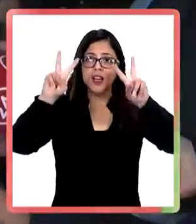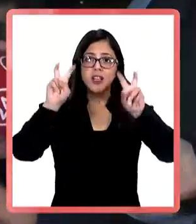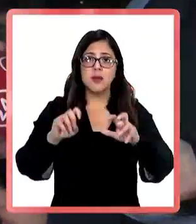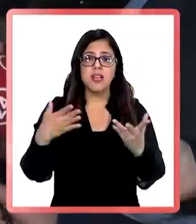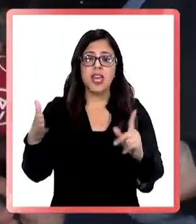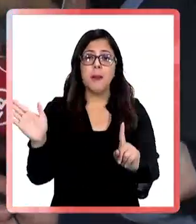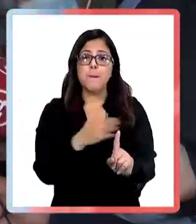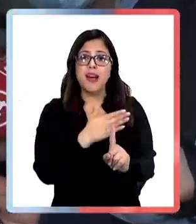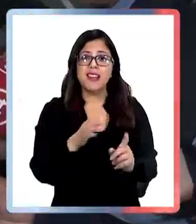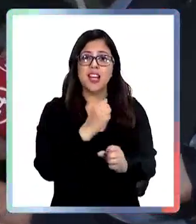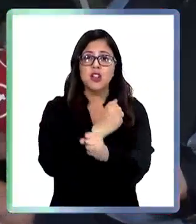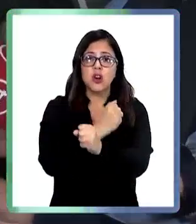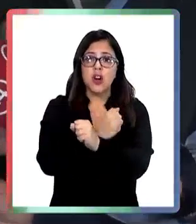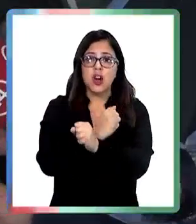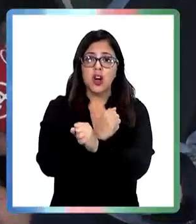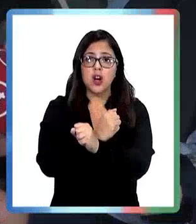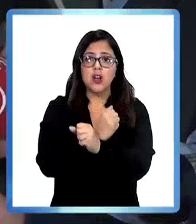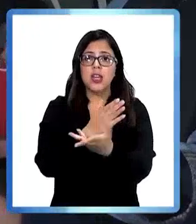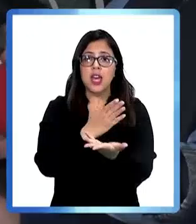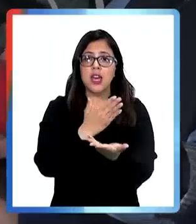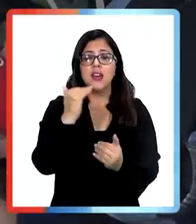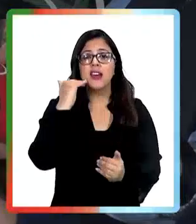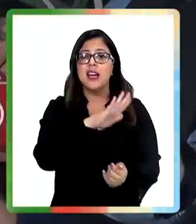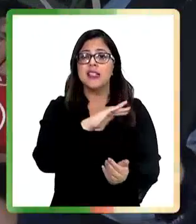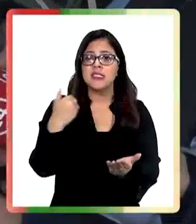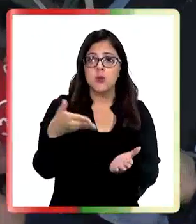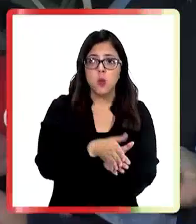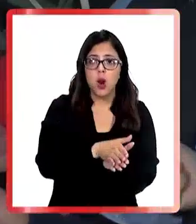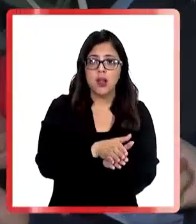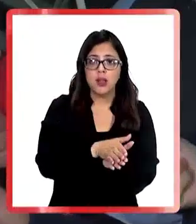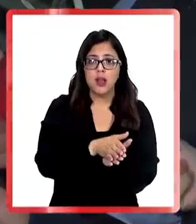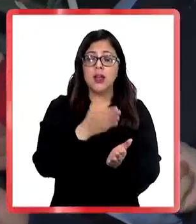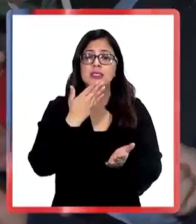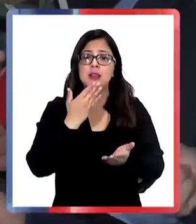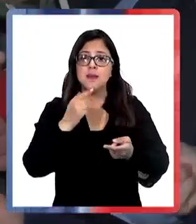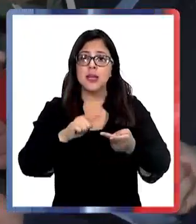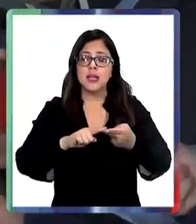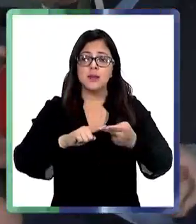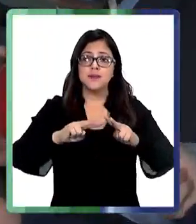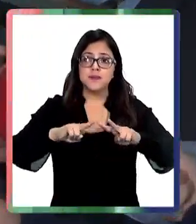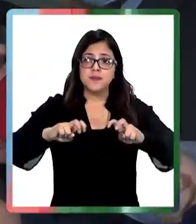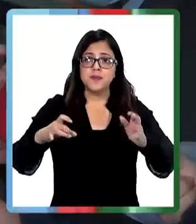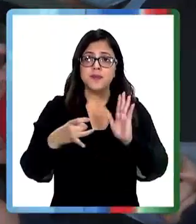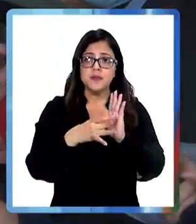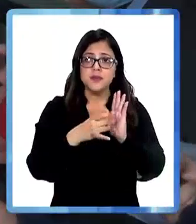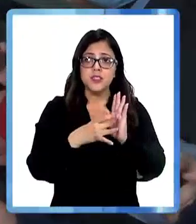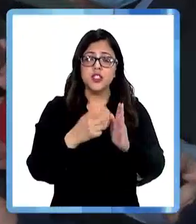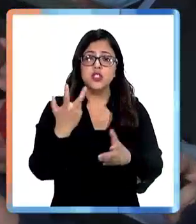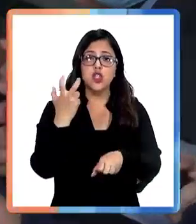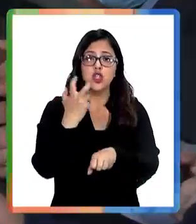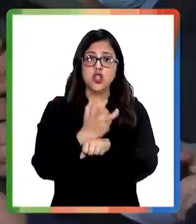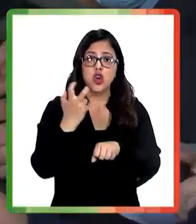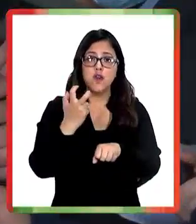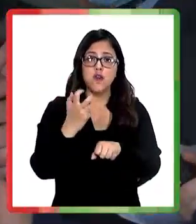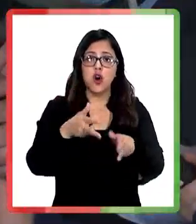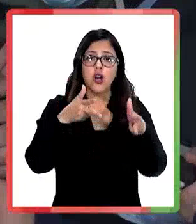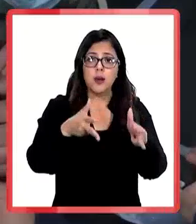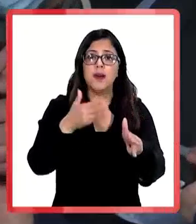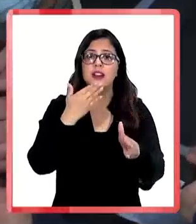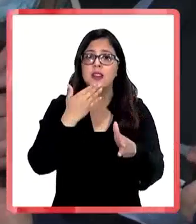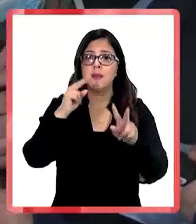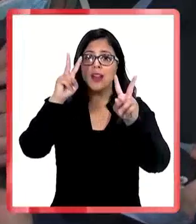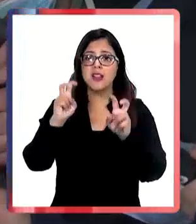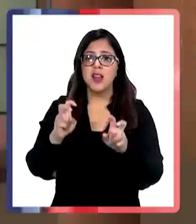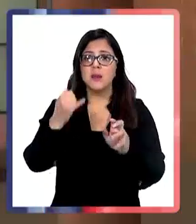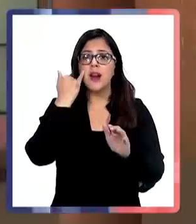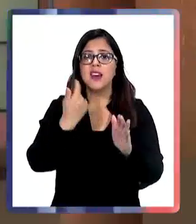de obra de carabineros con resultado de muerte en carácter de frustrado, estamos investigando delitos de robo con intimidación y también infracciona la ley